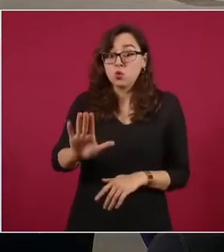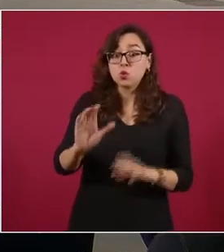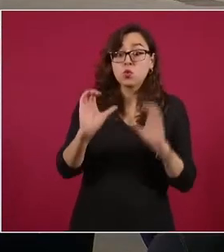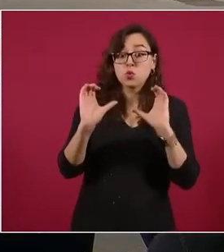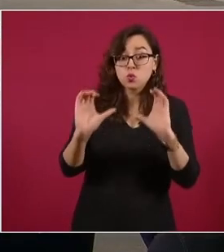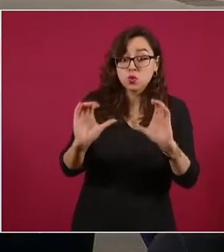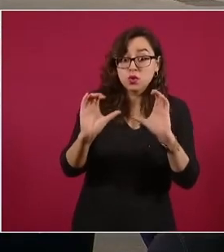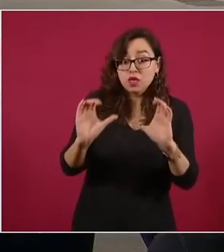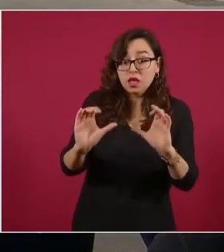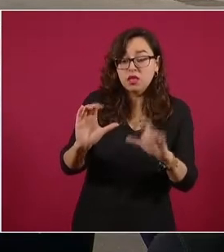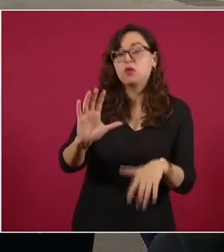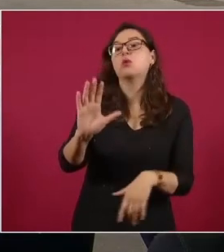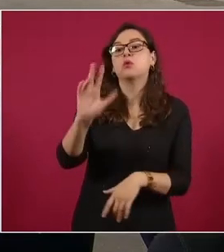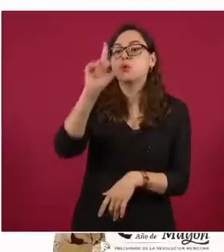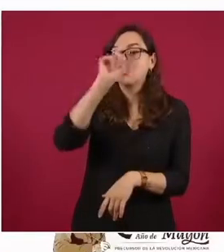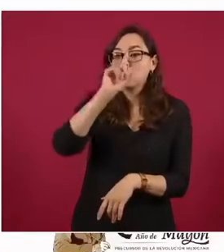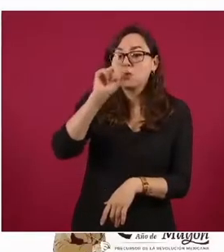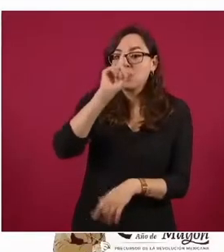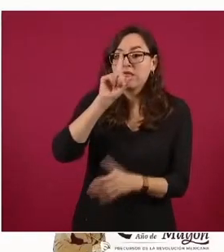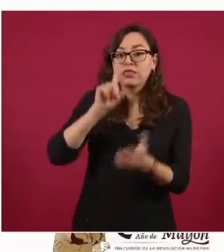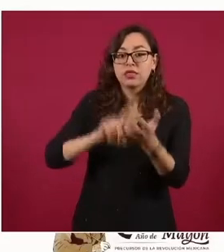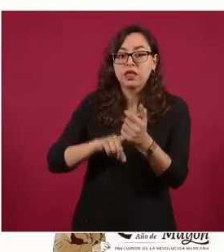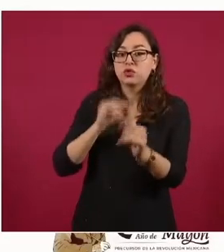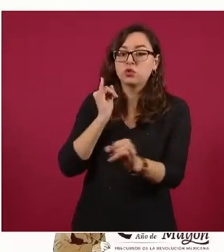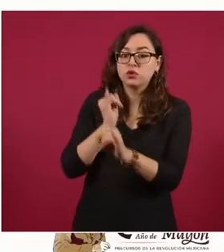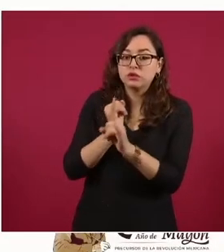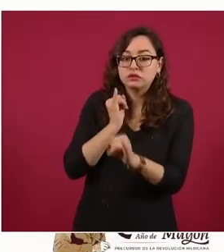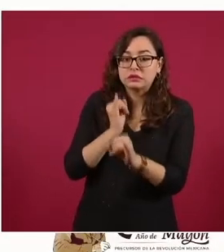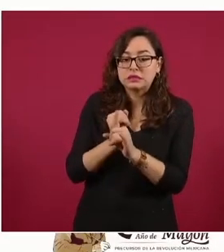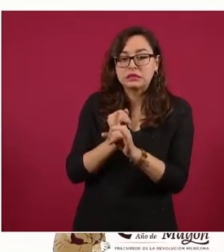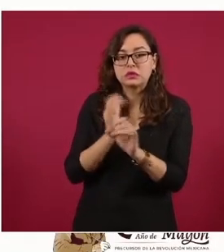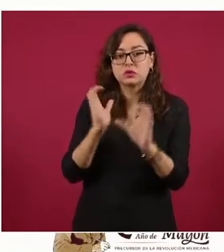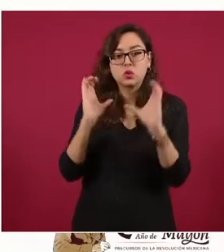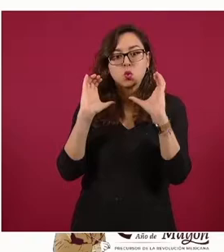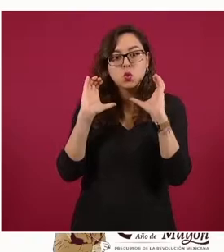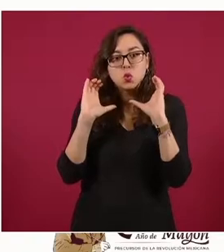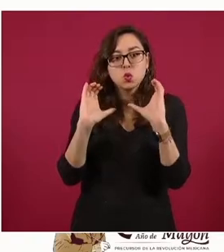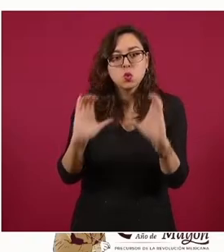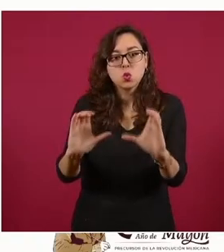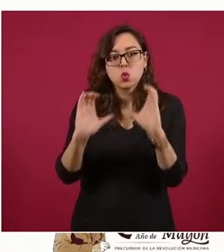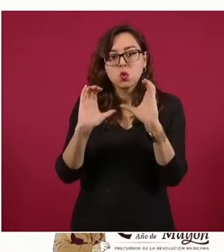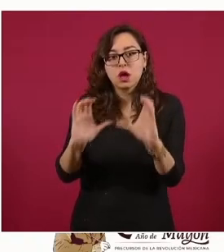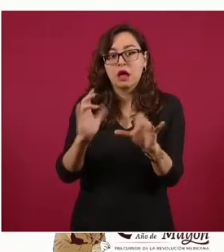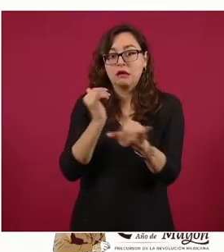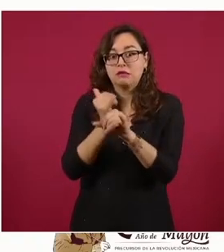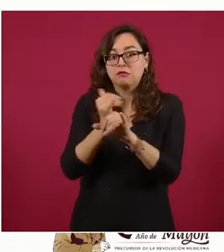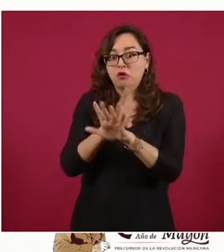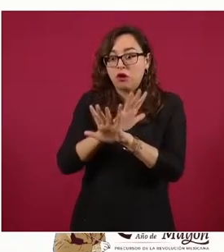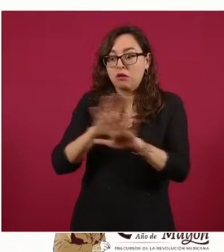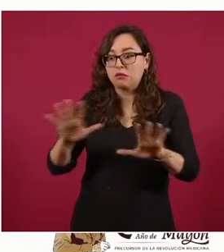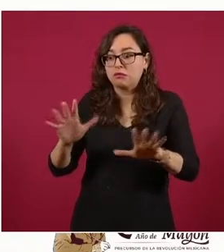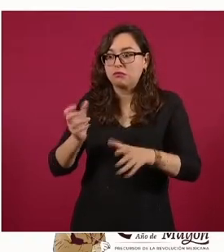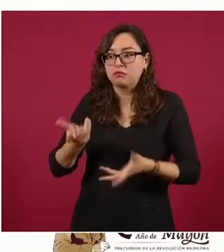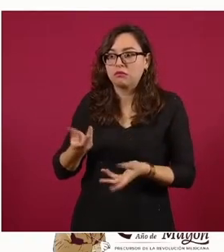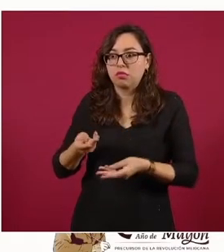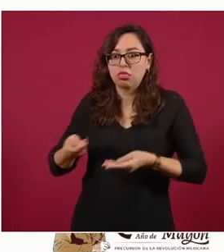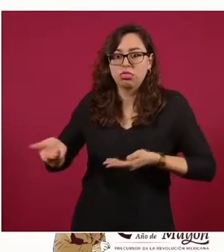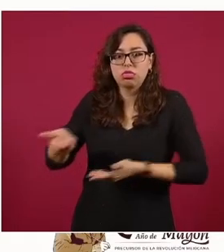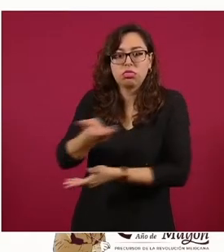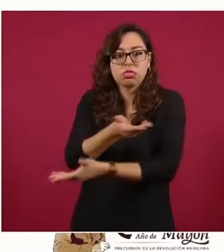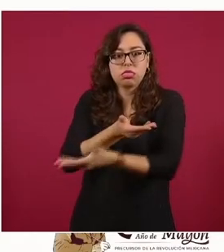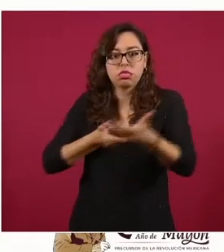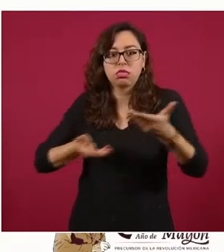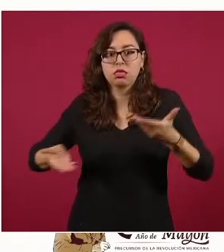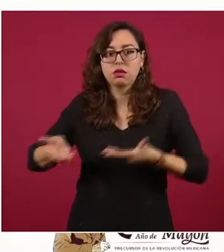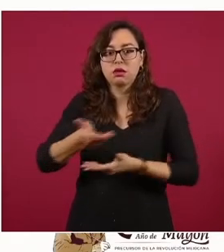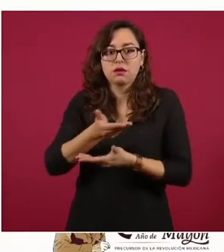Guardia Nacional te recuerda que al utilizar redes sociales es importante cuidar la información que compartimos para